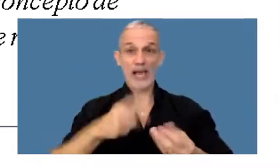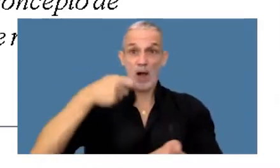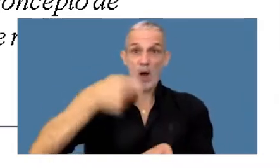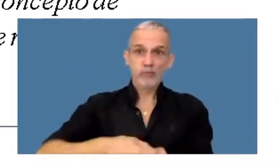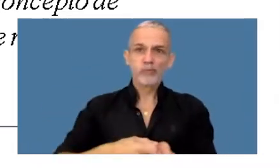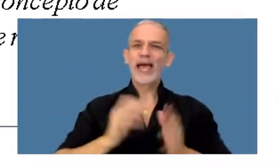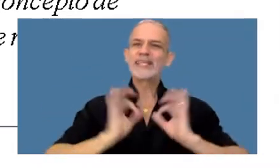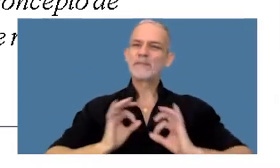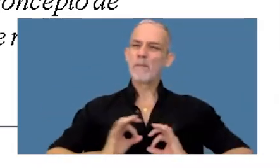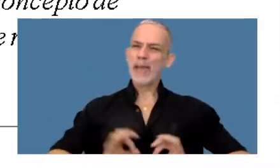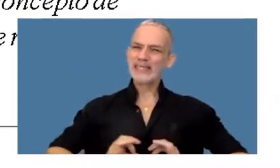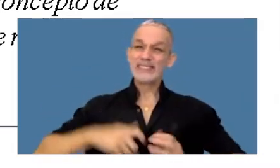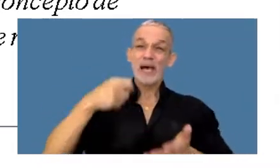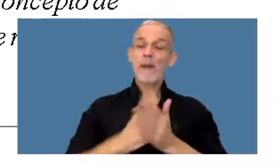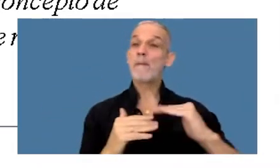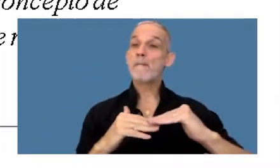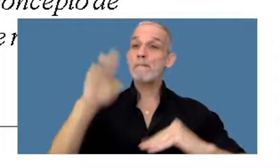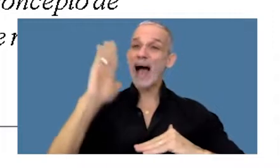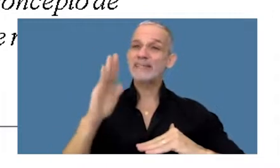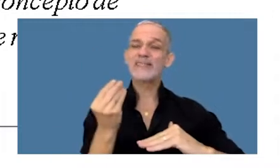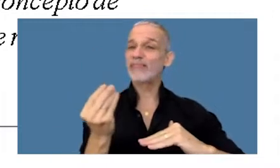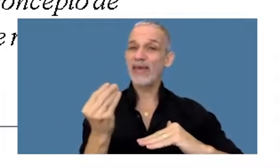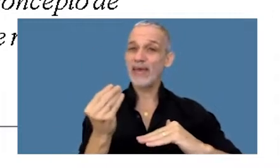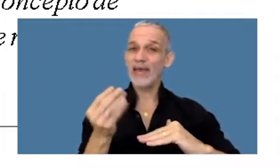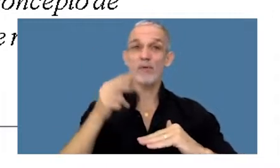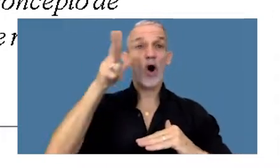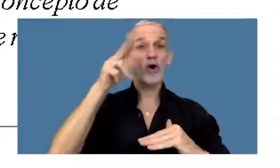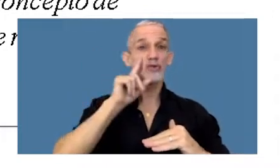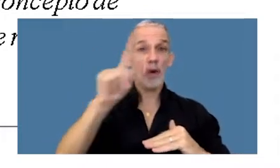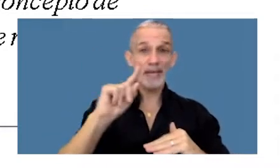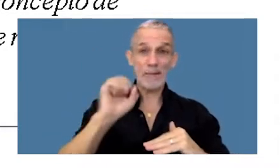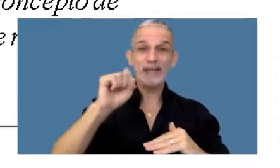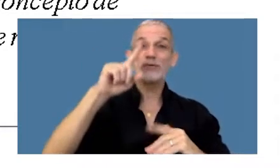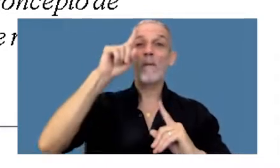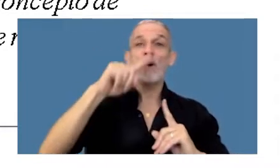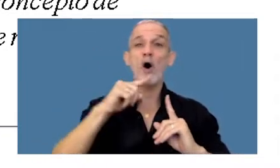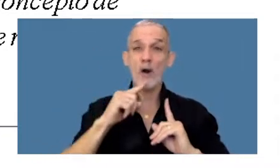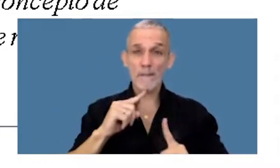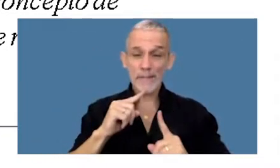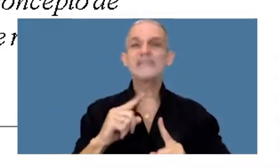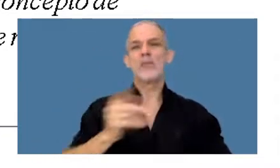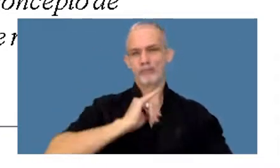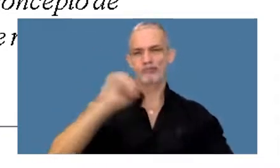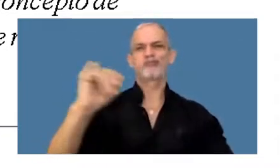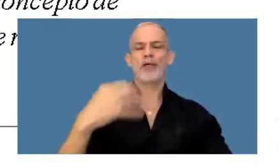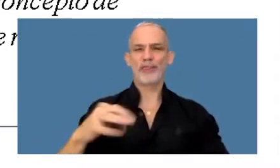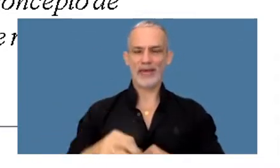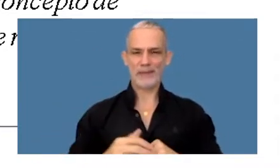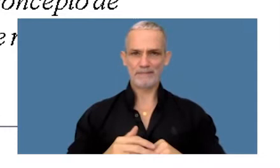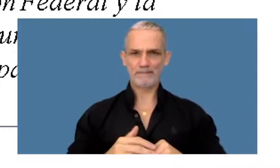expensas que superen el importe de 8.000 pesos por mes, deberán informarlo.